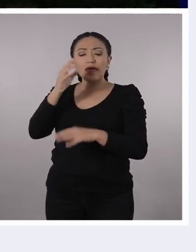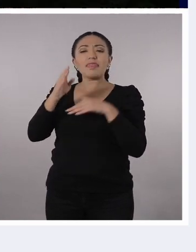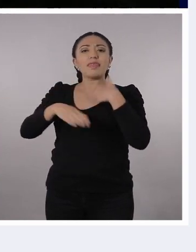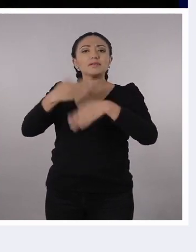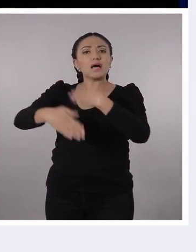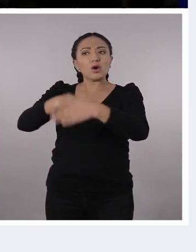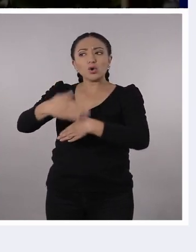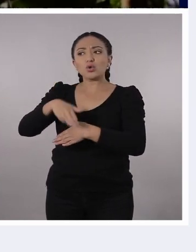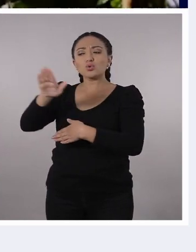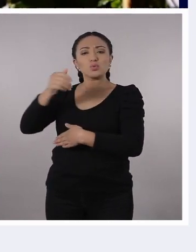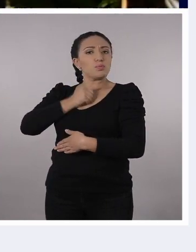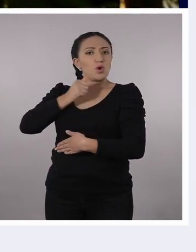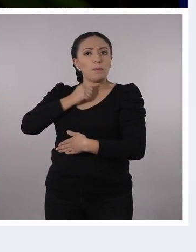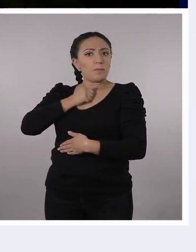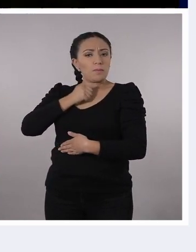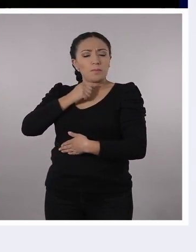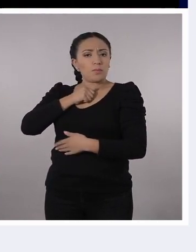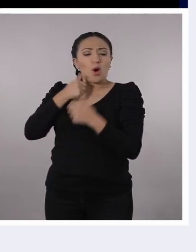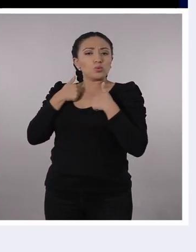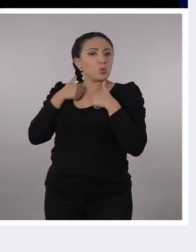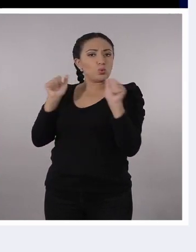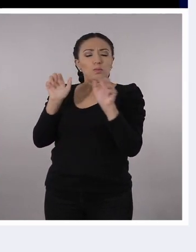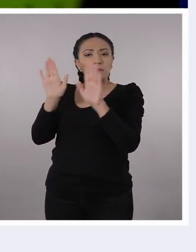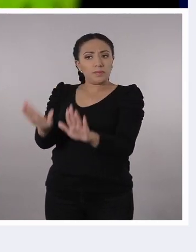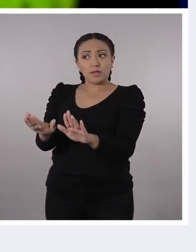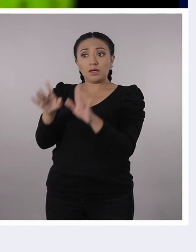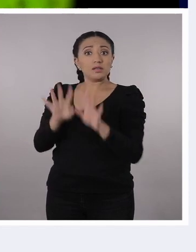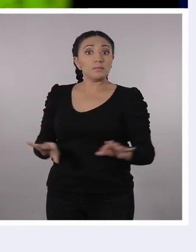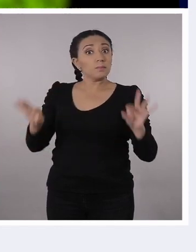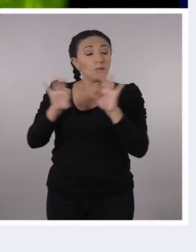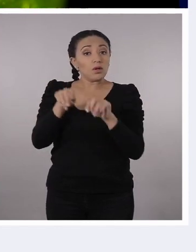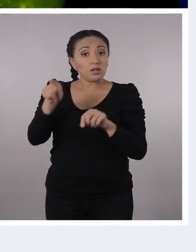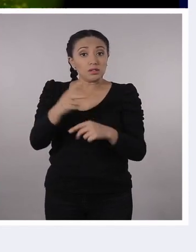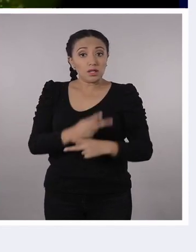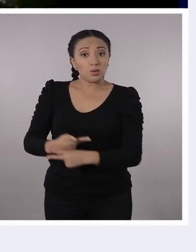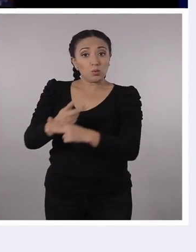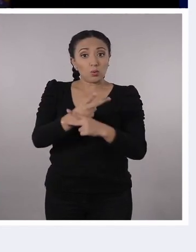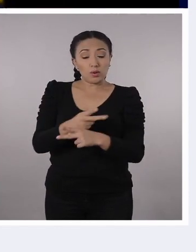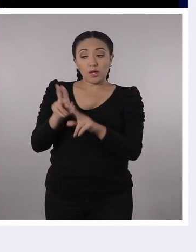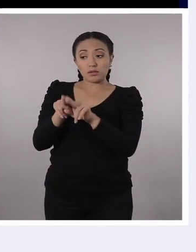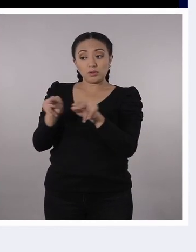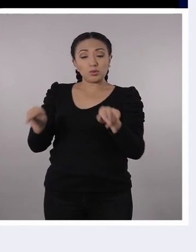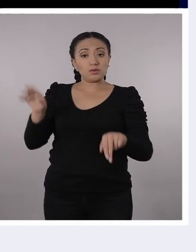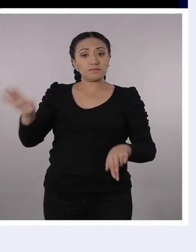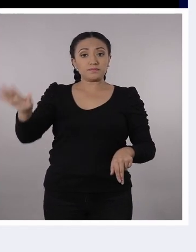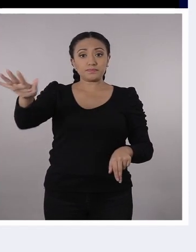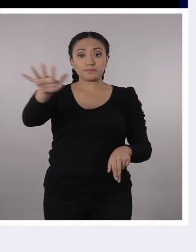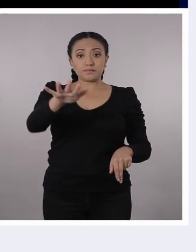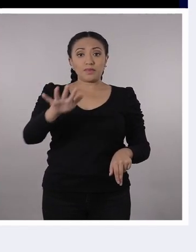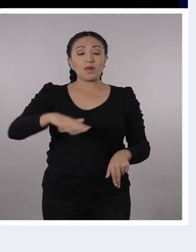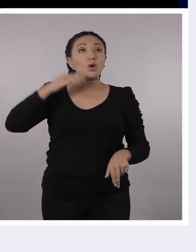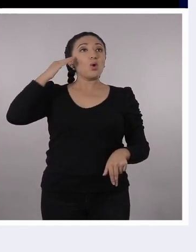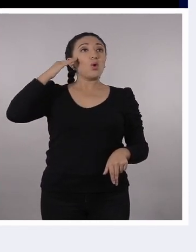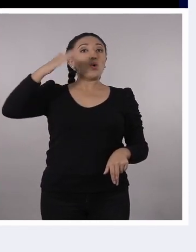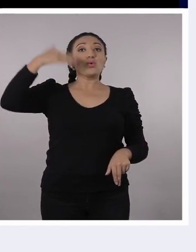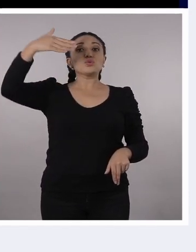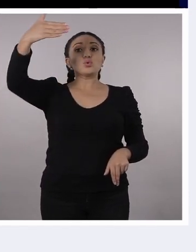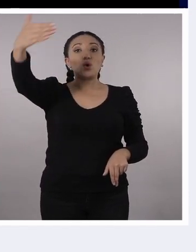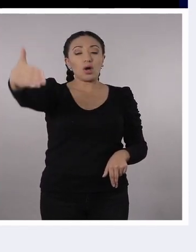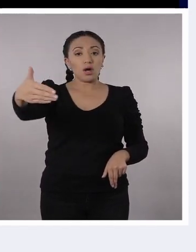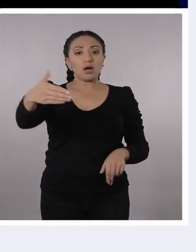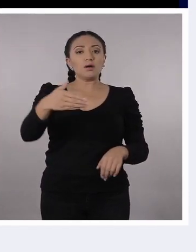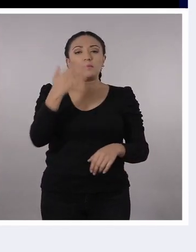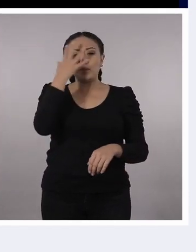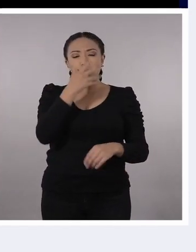porque toman en cuenta lo importantes que son para conservar la naturaleza y que nuestros países para el futuro también